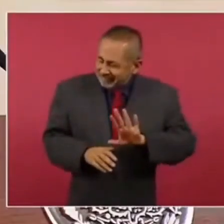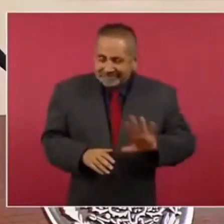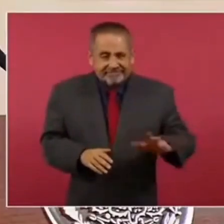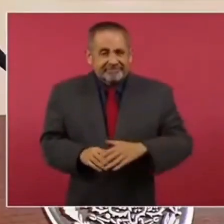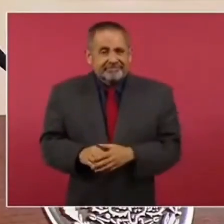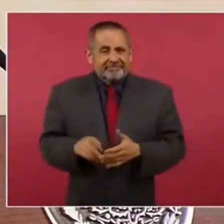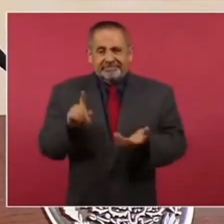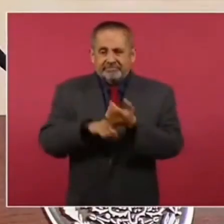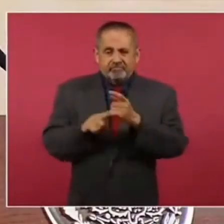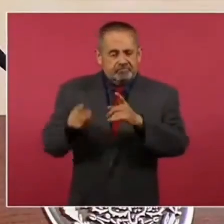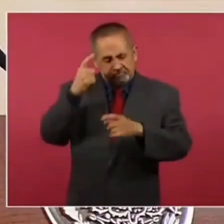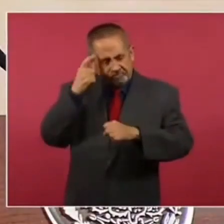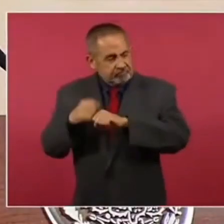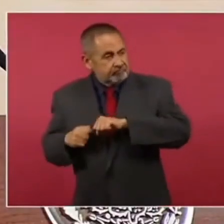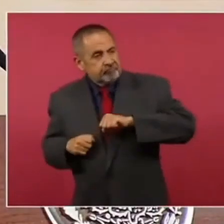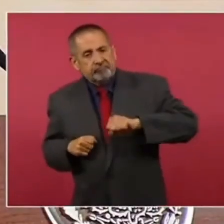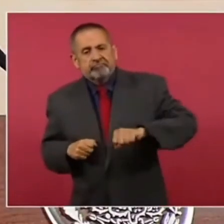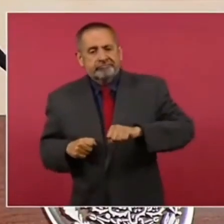dañina.